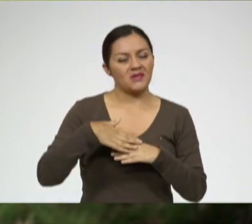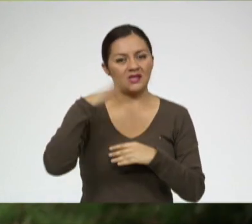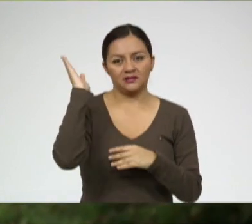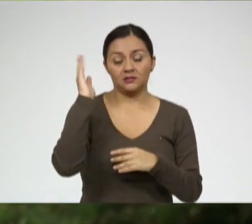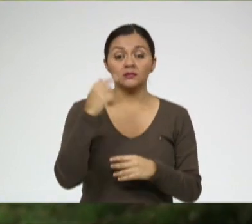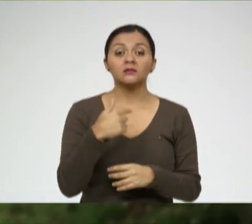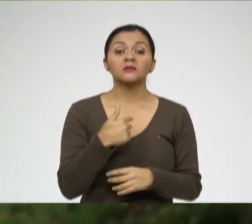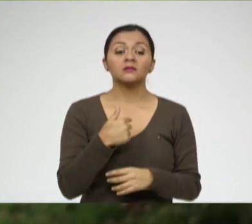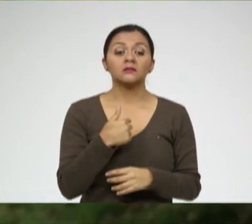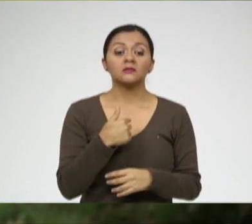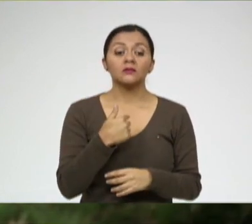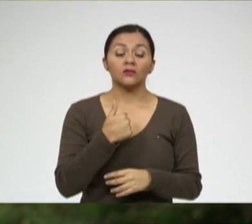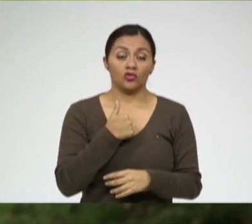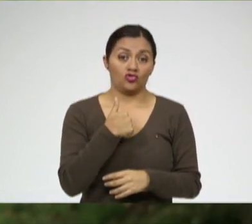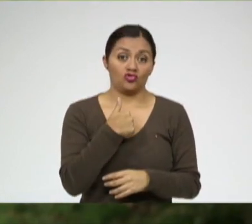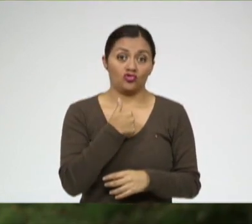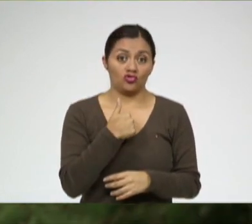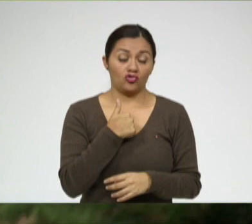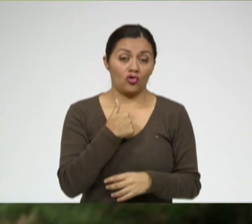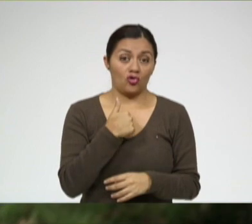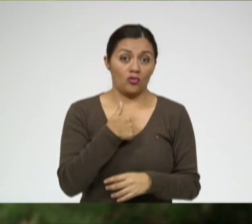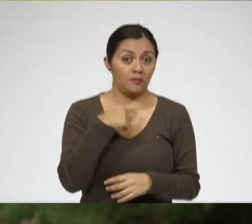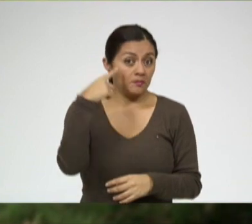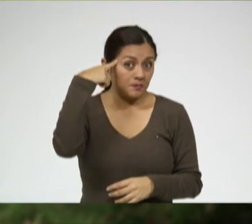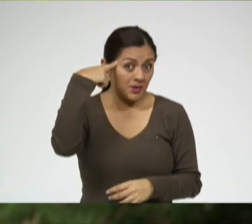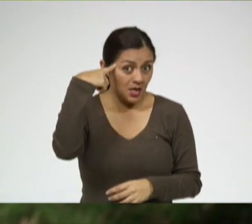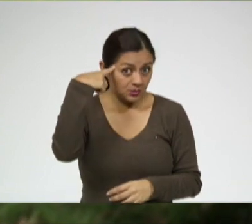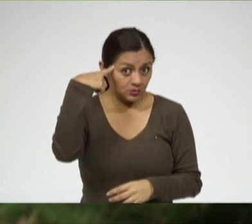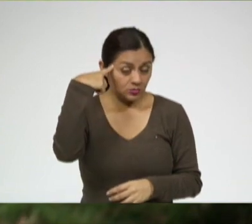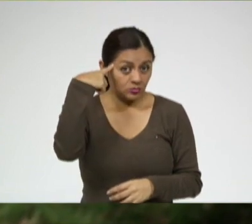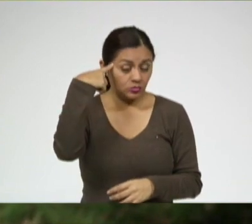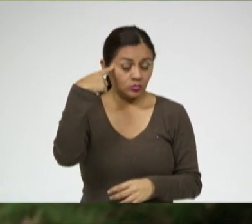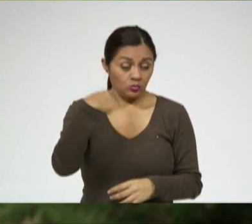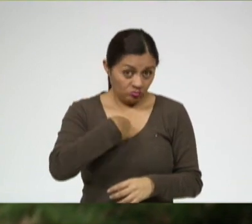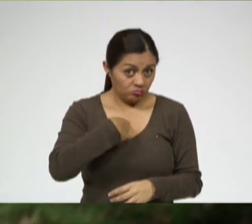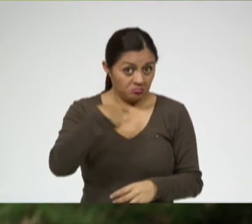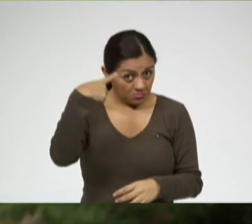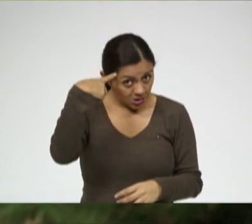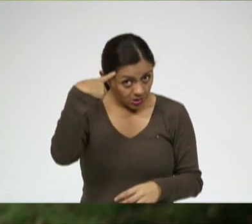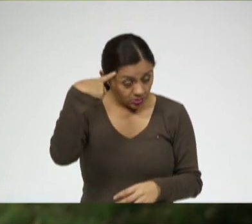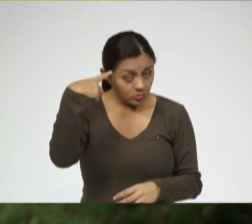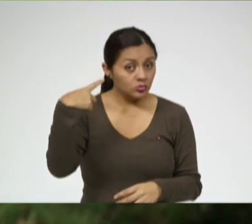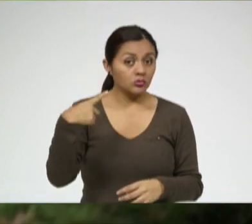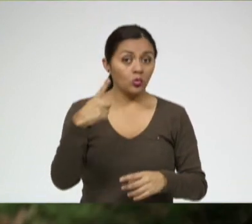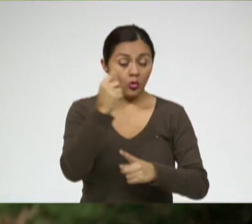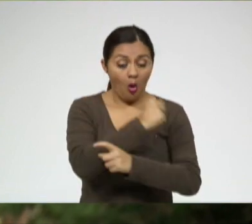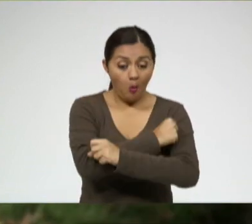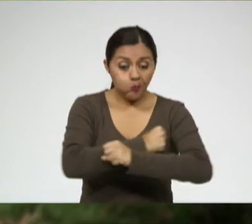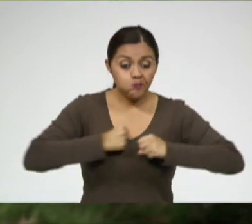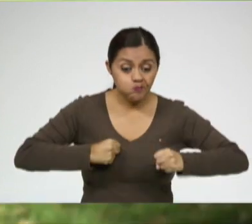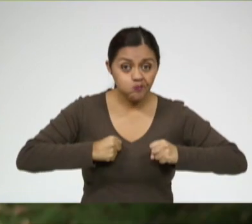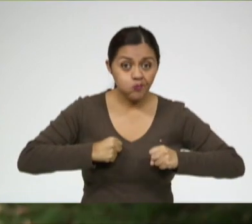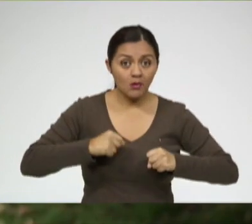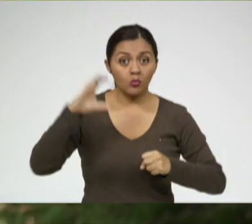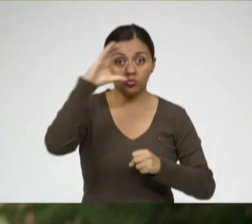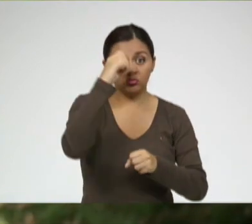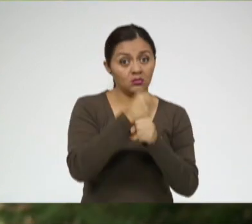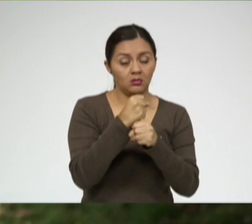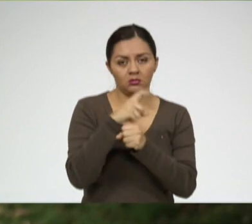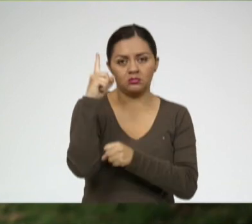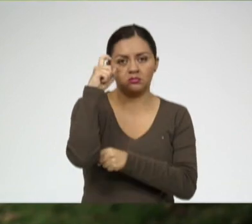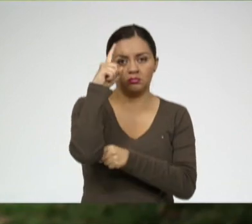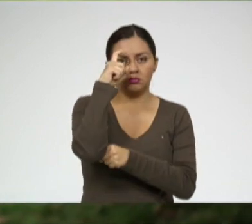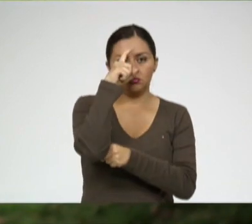Yo creo que una persona con obesidad, creo que es más difícil que encuentre un trabajo. En un